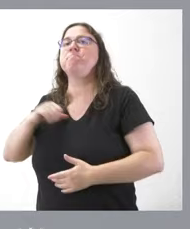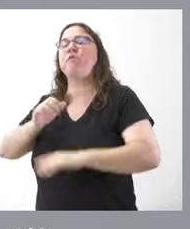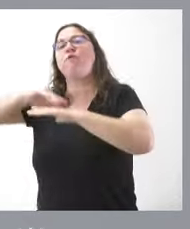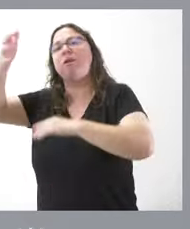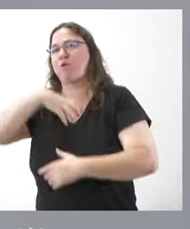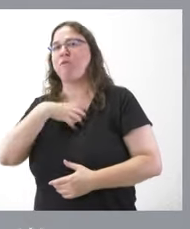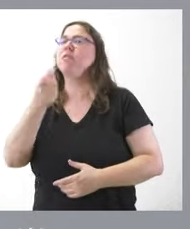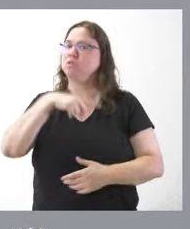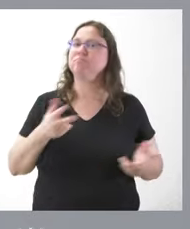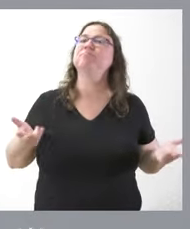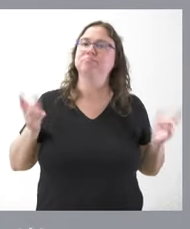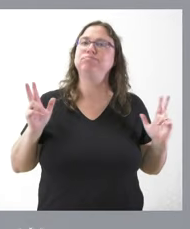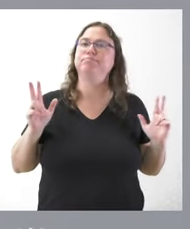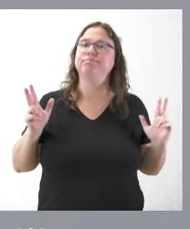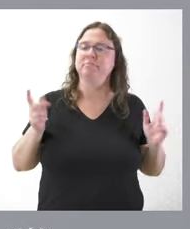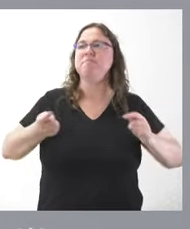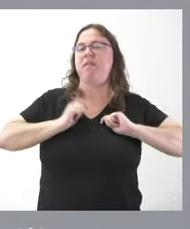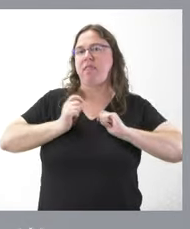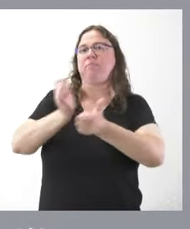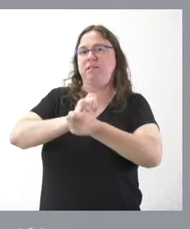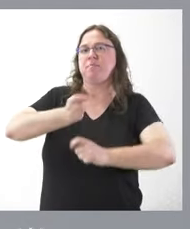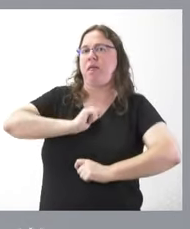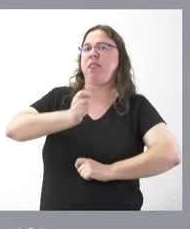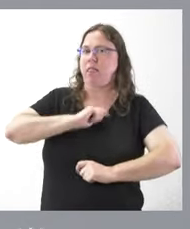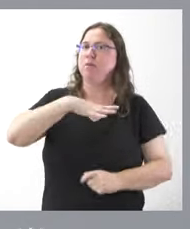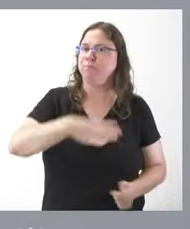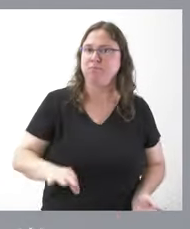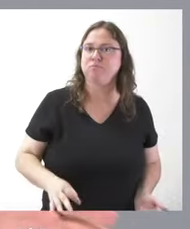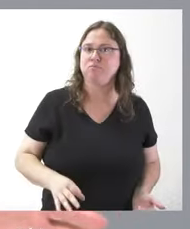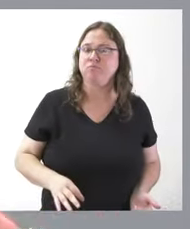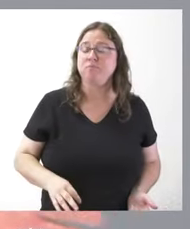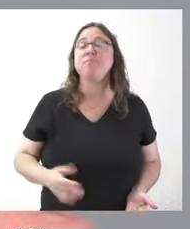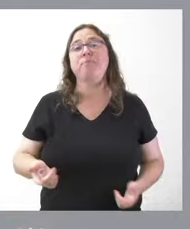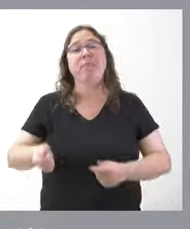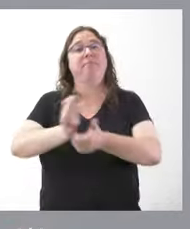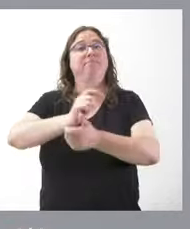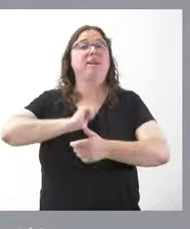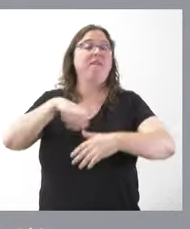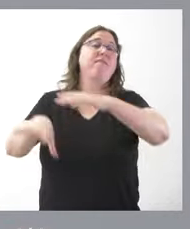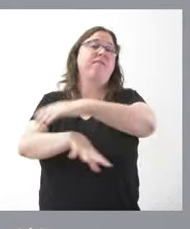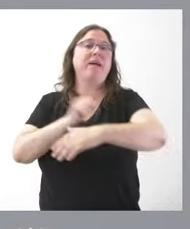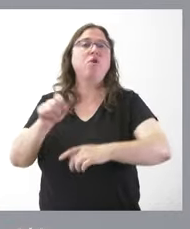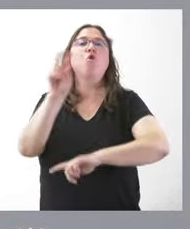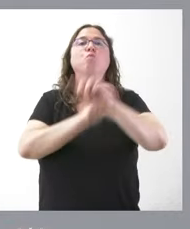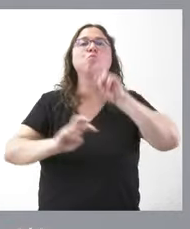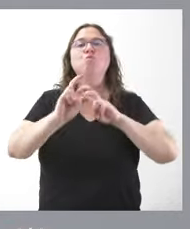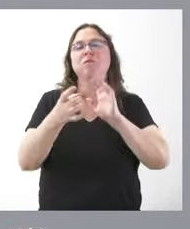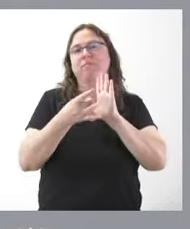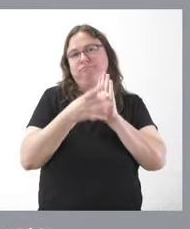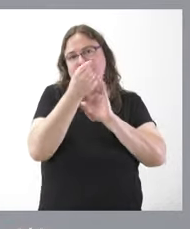nosotros sí que estamos pudiendo obtener financiación externa lógicamente esta financiación siempre hemos buscado las mejores condiciones